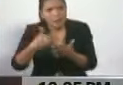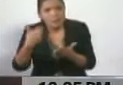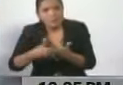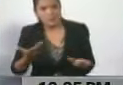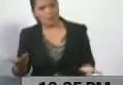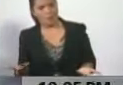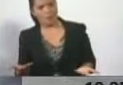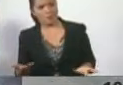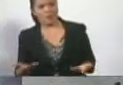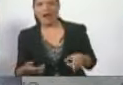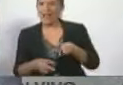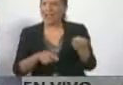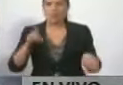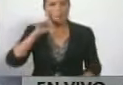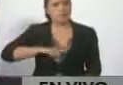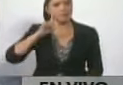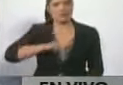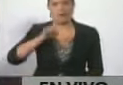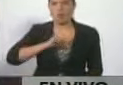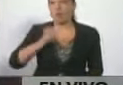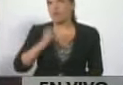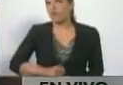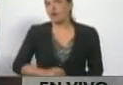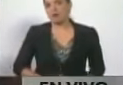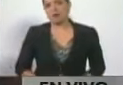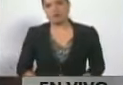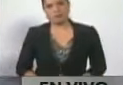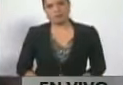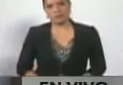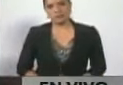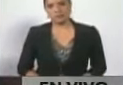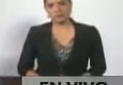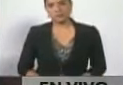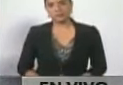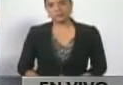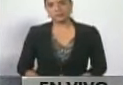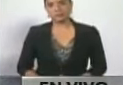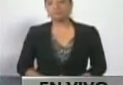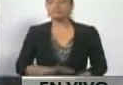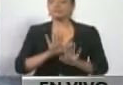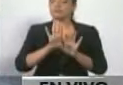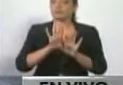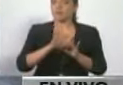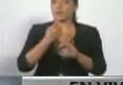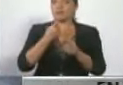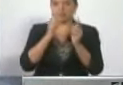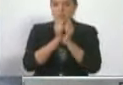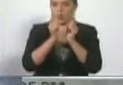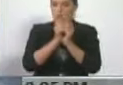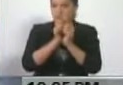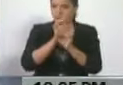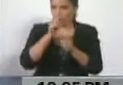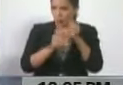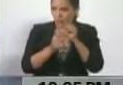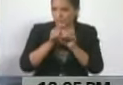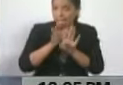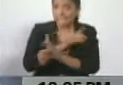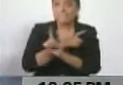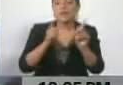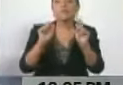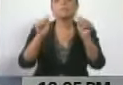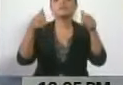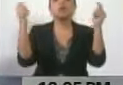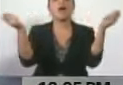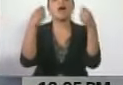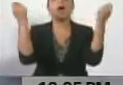Son unos mentirosos compulsivos. Además de eso, yo voy a reservar algunas cosas, pero como lanzaron una campaña